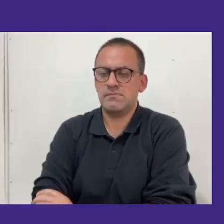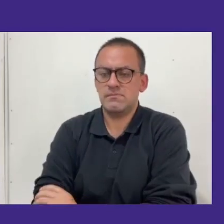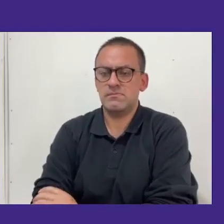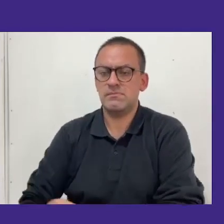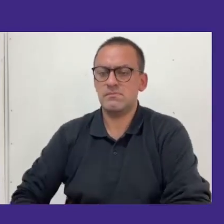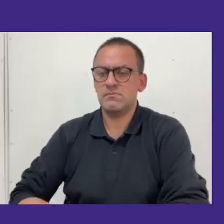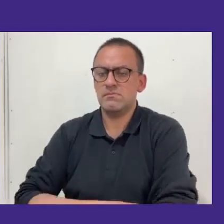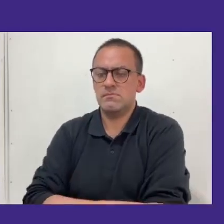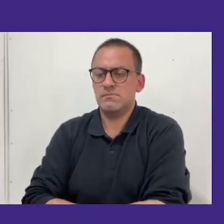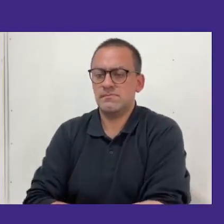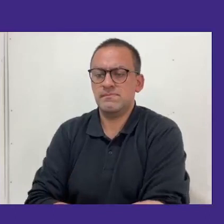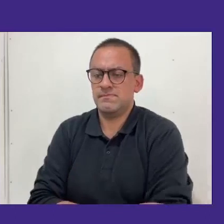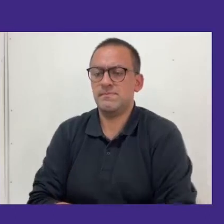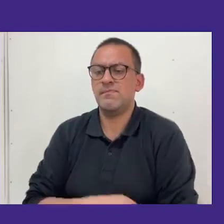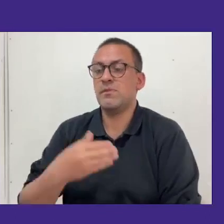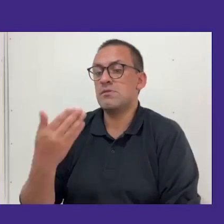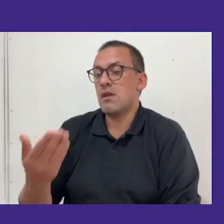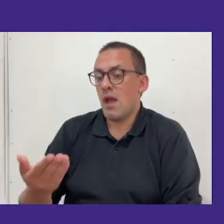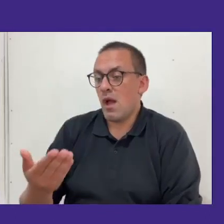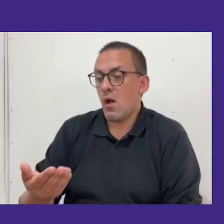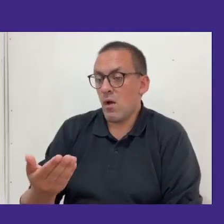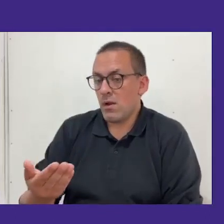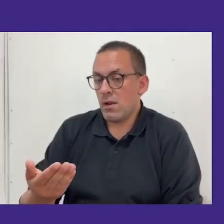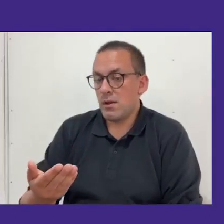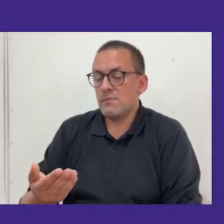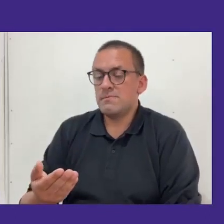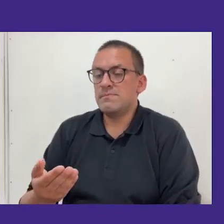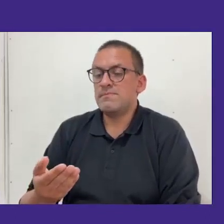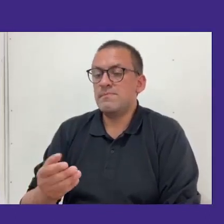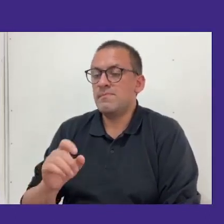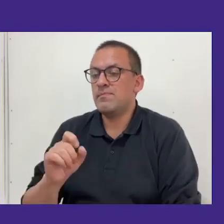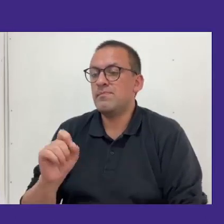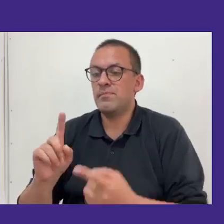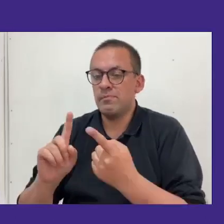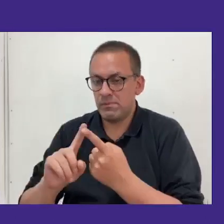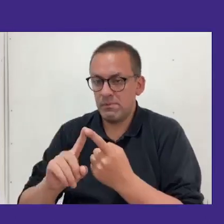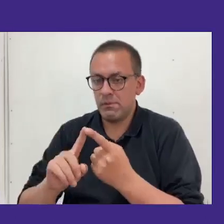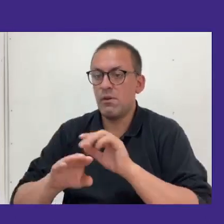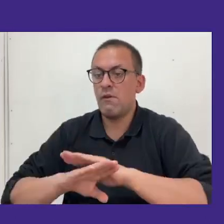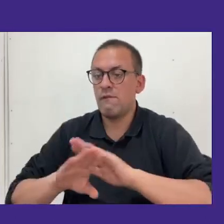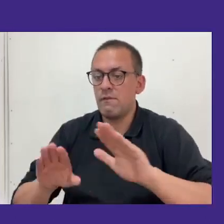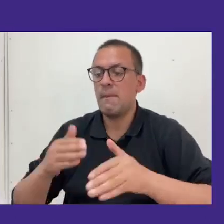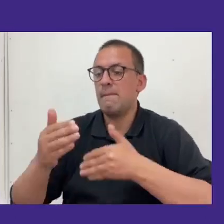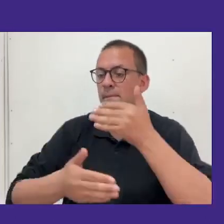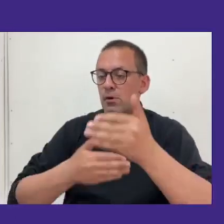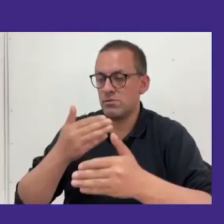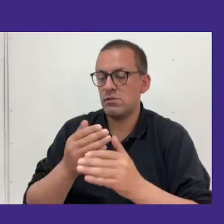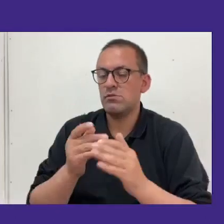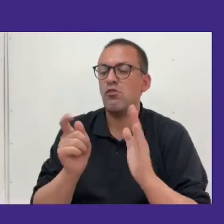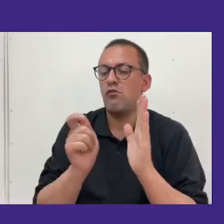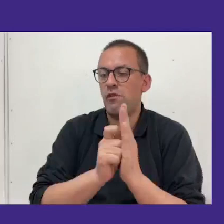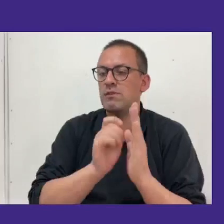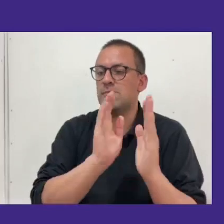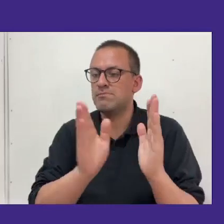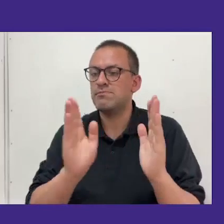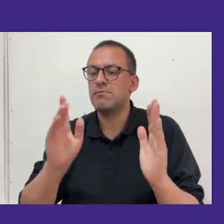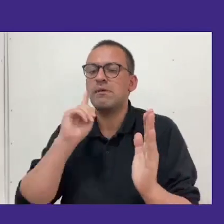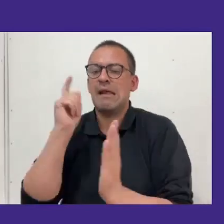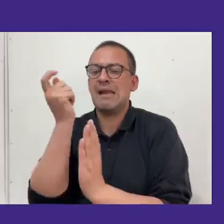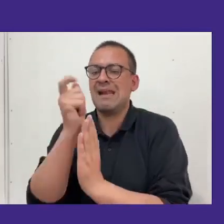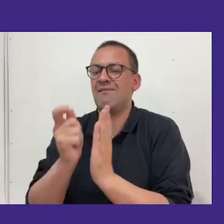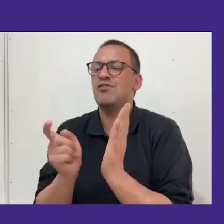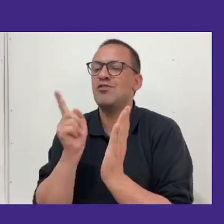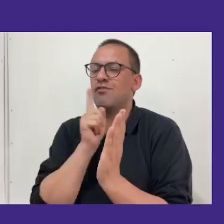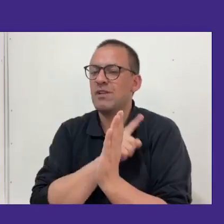entonces ¿qué se viene? ¿qué es lo que viene acá en INCLUPLE? Primero finalizar este proceso que teníamos de revisión final